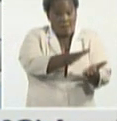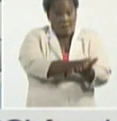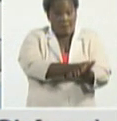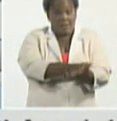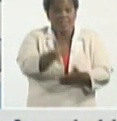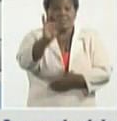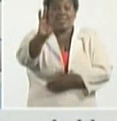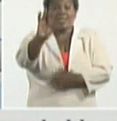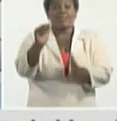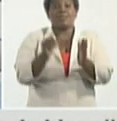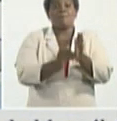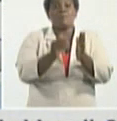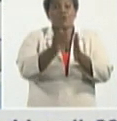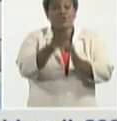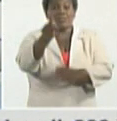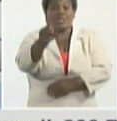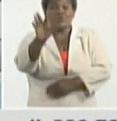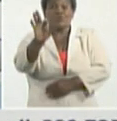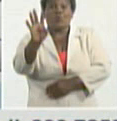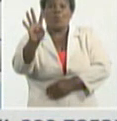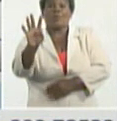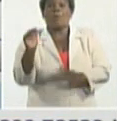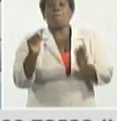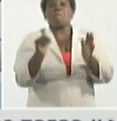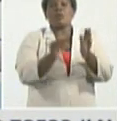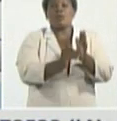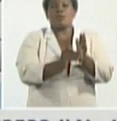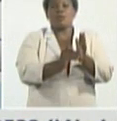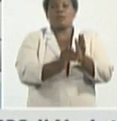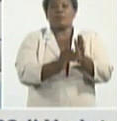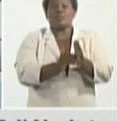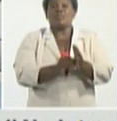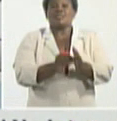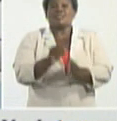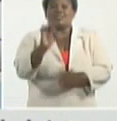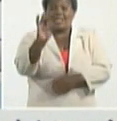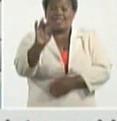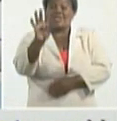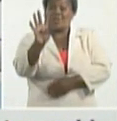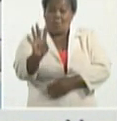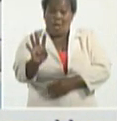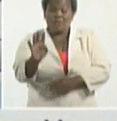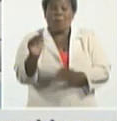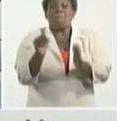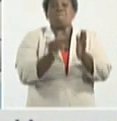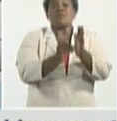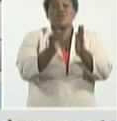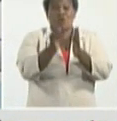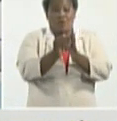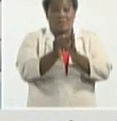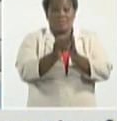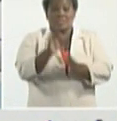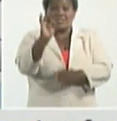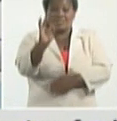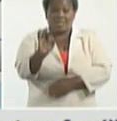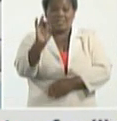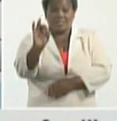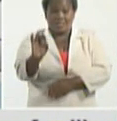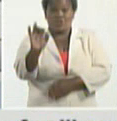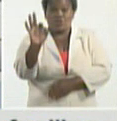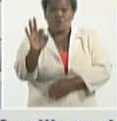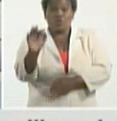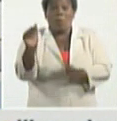7.184.000 perdón de 74.758